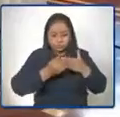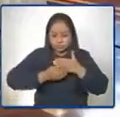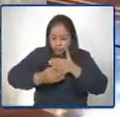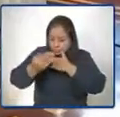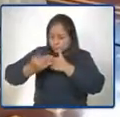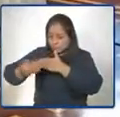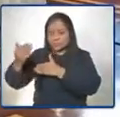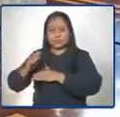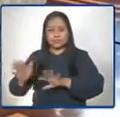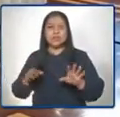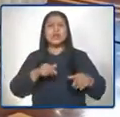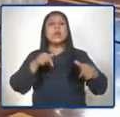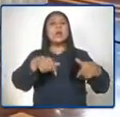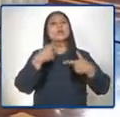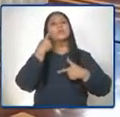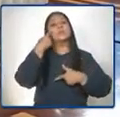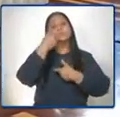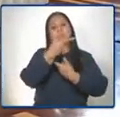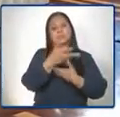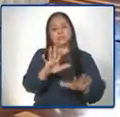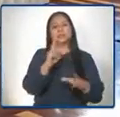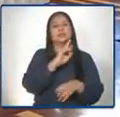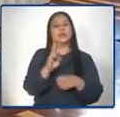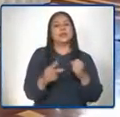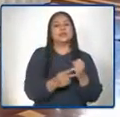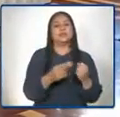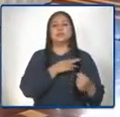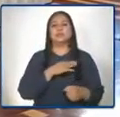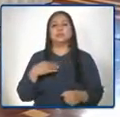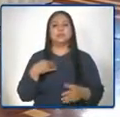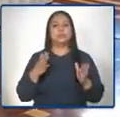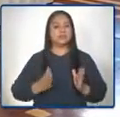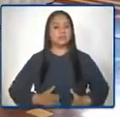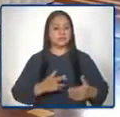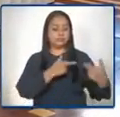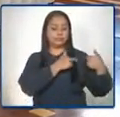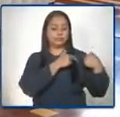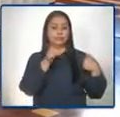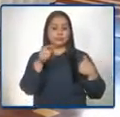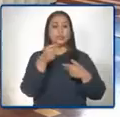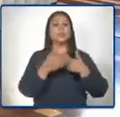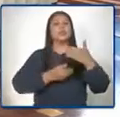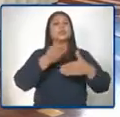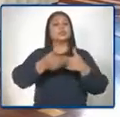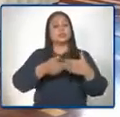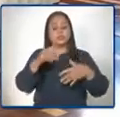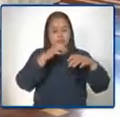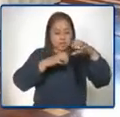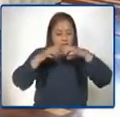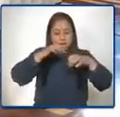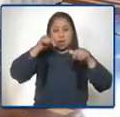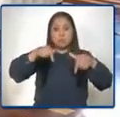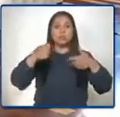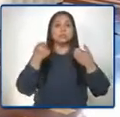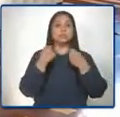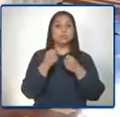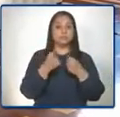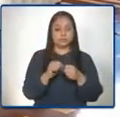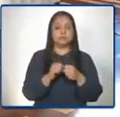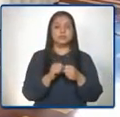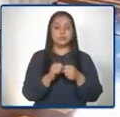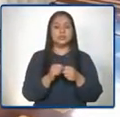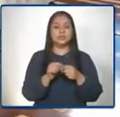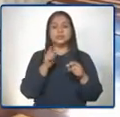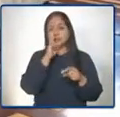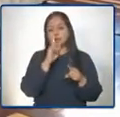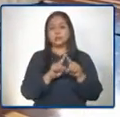van a escuchar ya de voz de la viceministra responsable, un proceso de evaluación que estamos ejecutando, y que